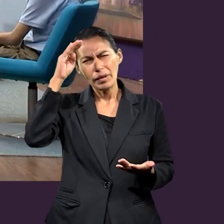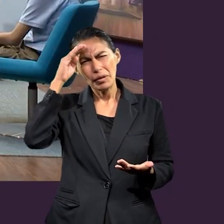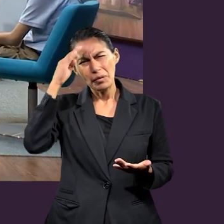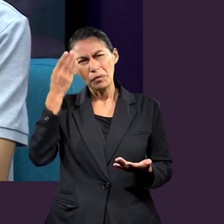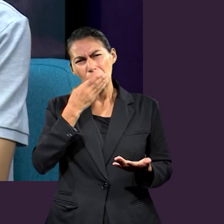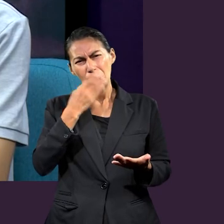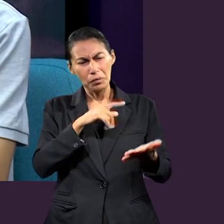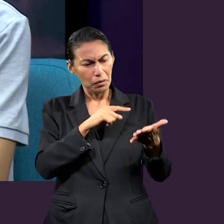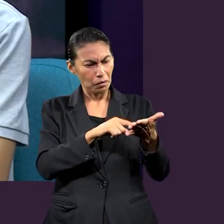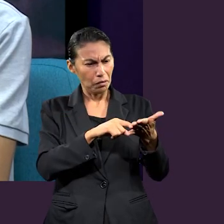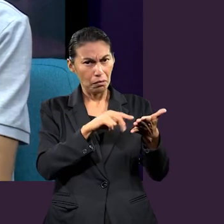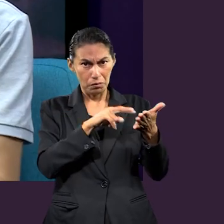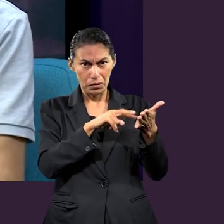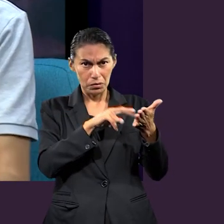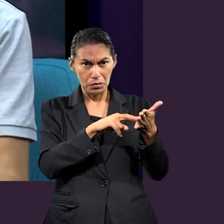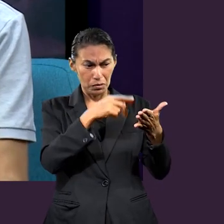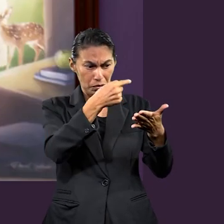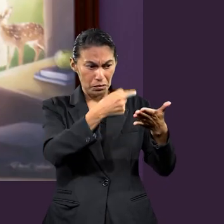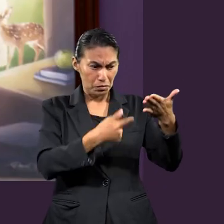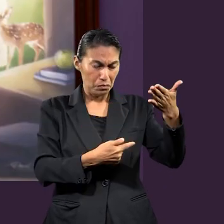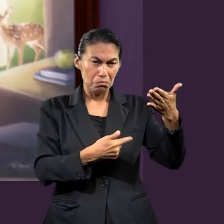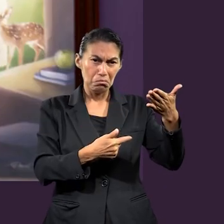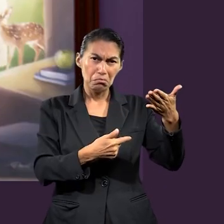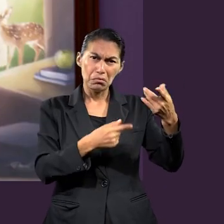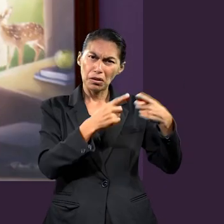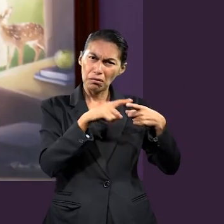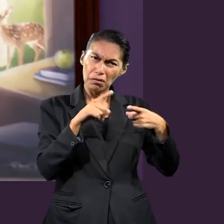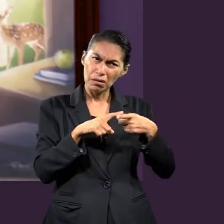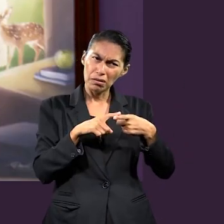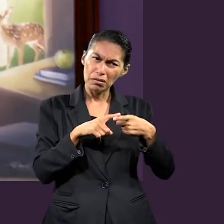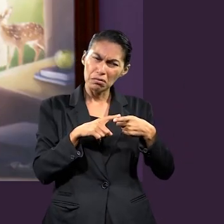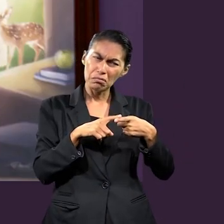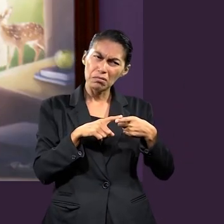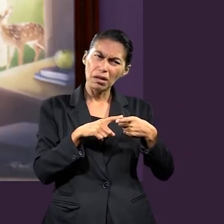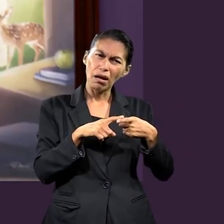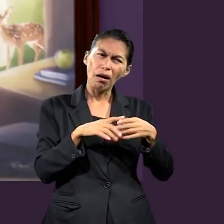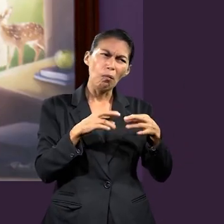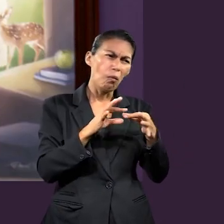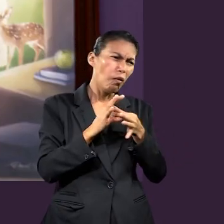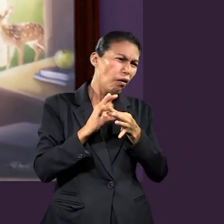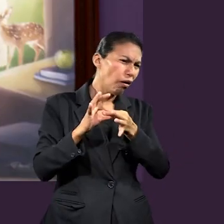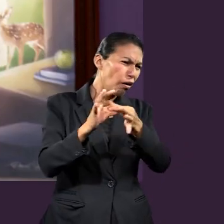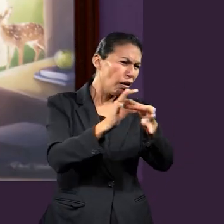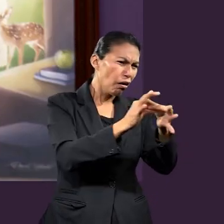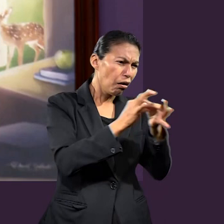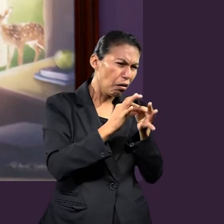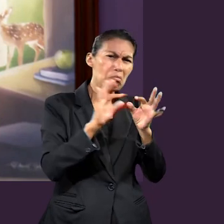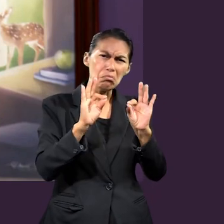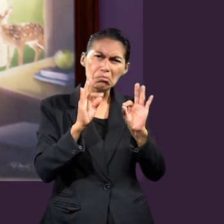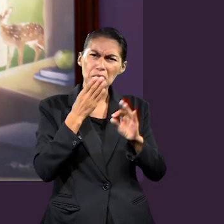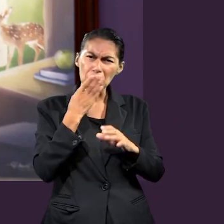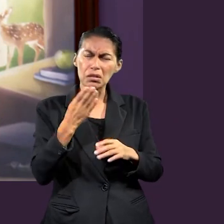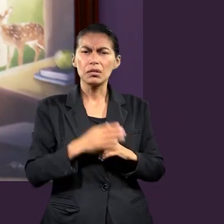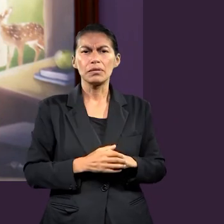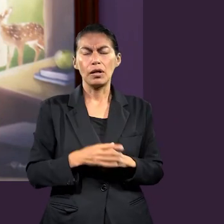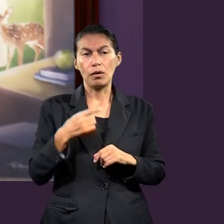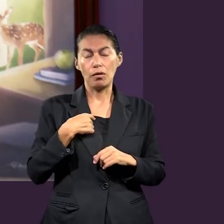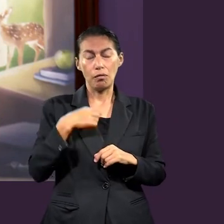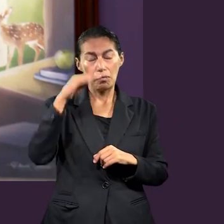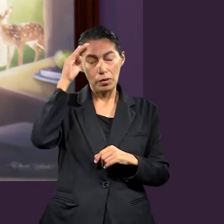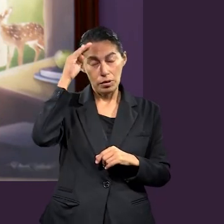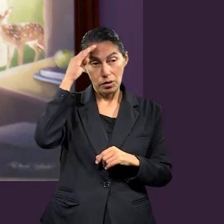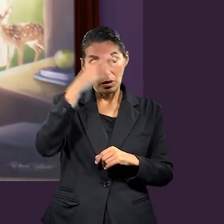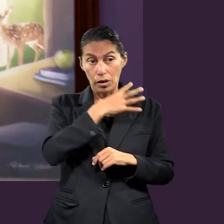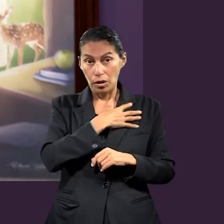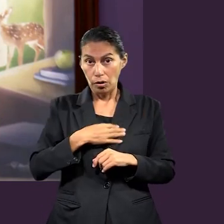Creo que estos textos hablan muy bien sobre la relación que debemos tener. Bueno, yo me quedo más con la parte de